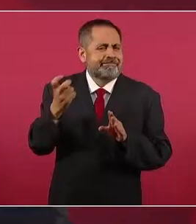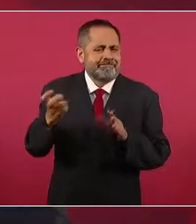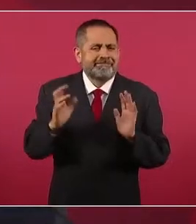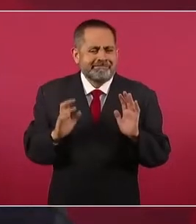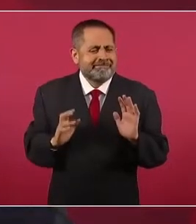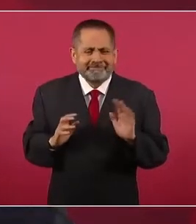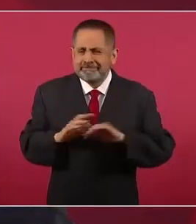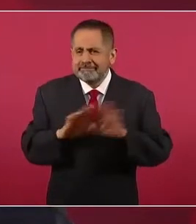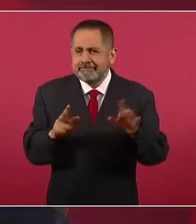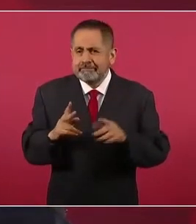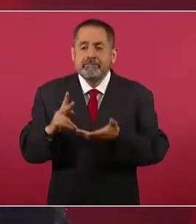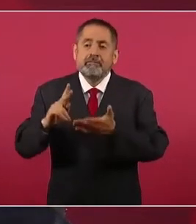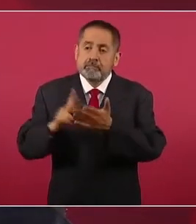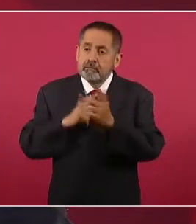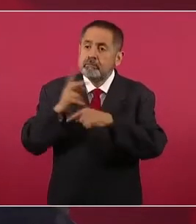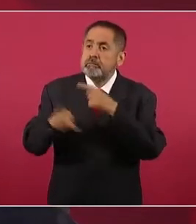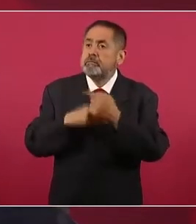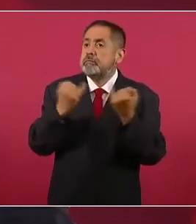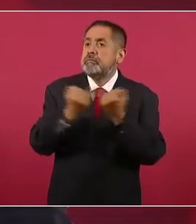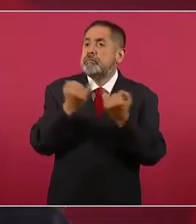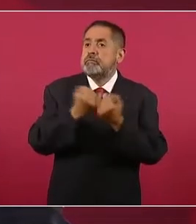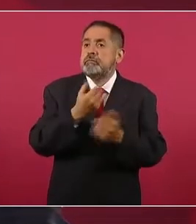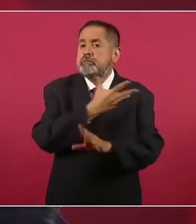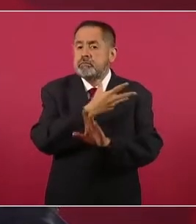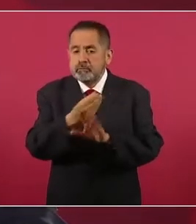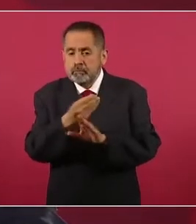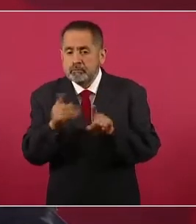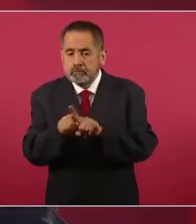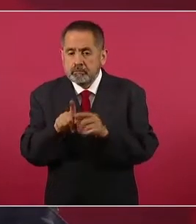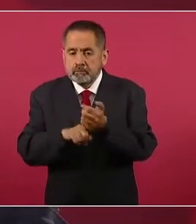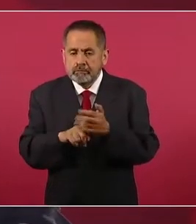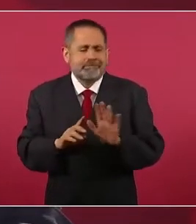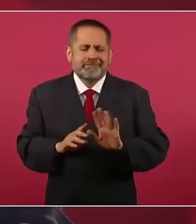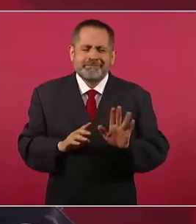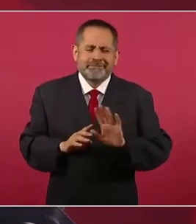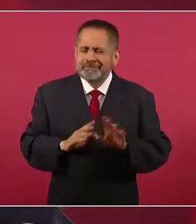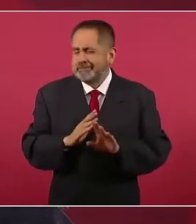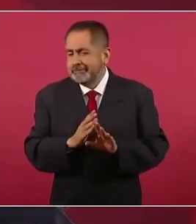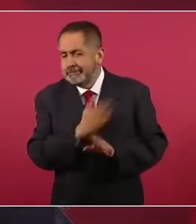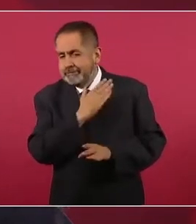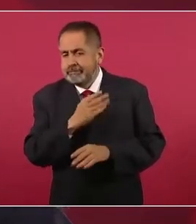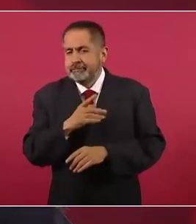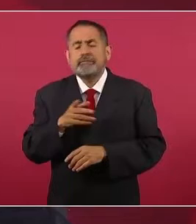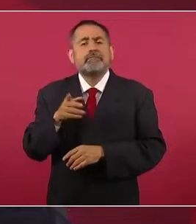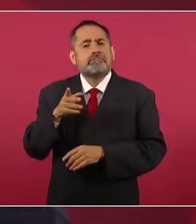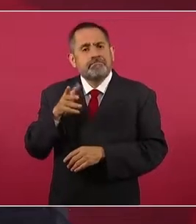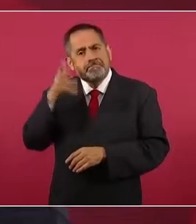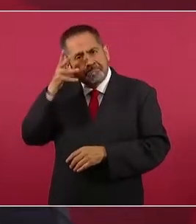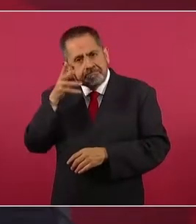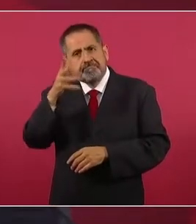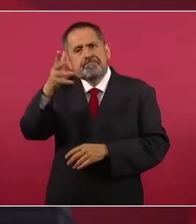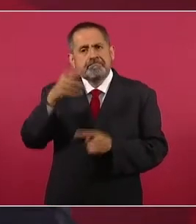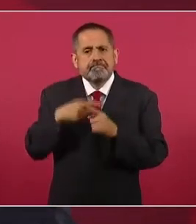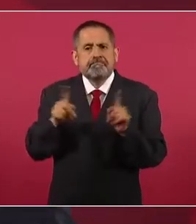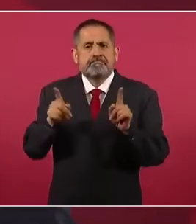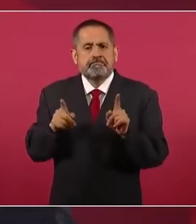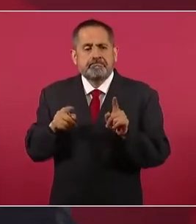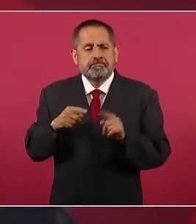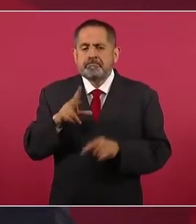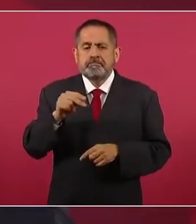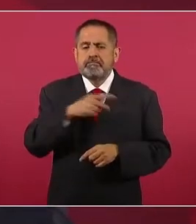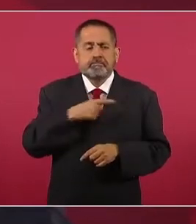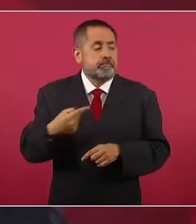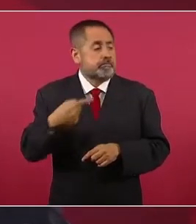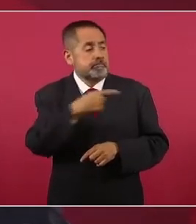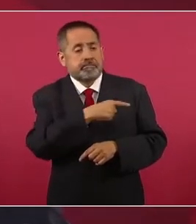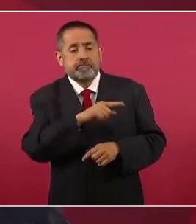procurara no repetir actos ilegales